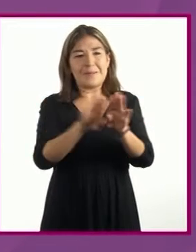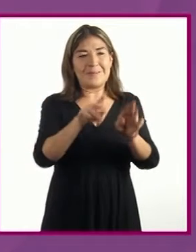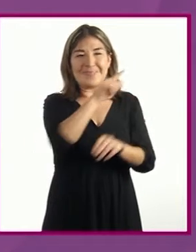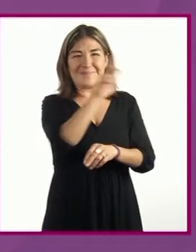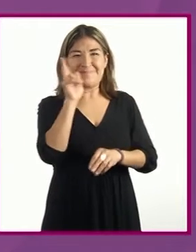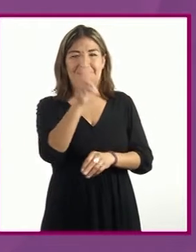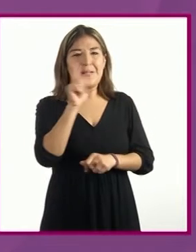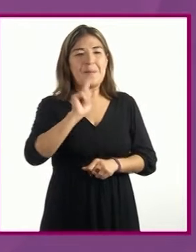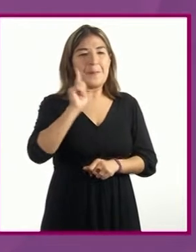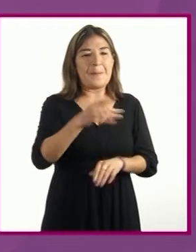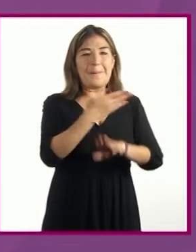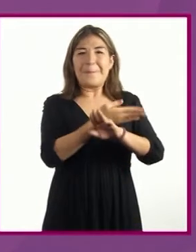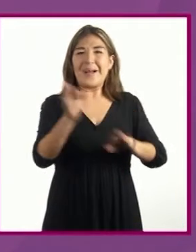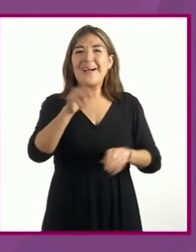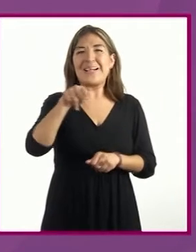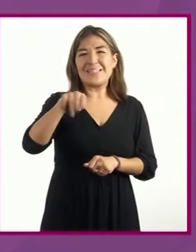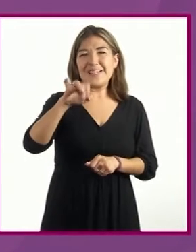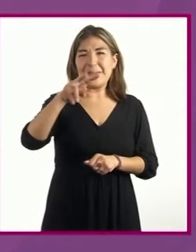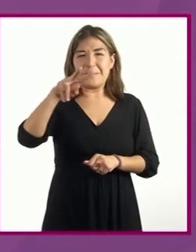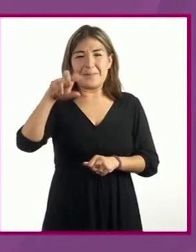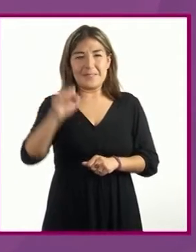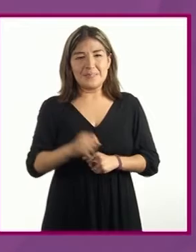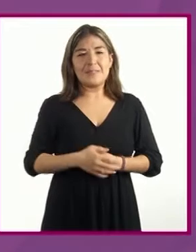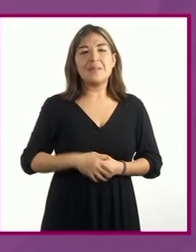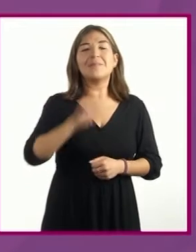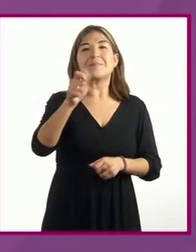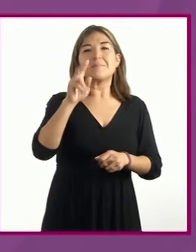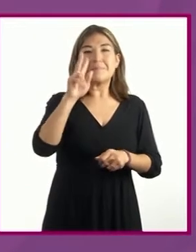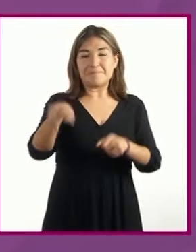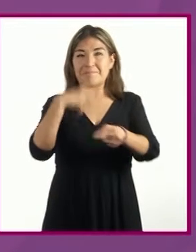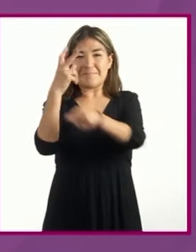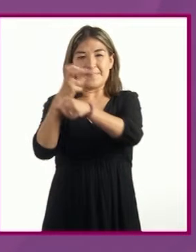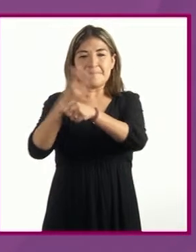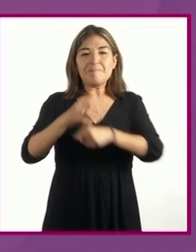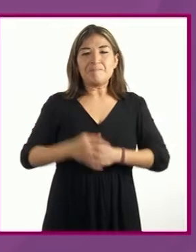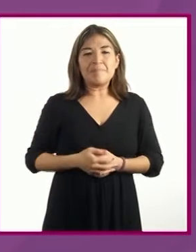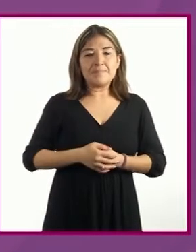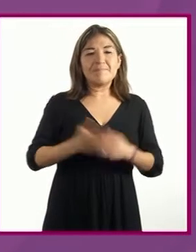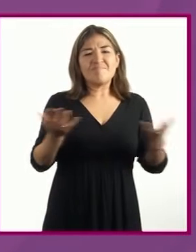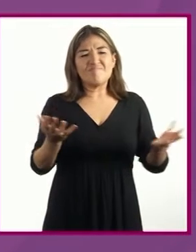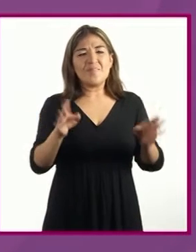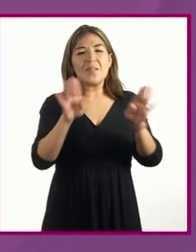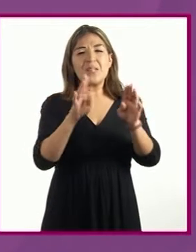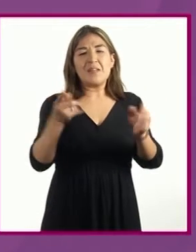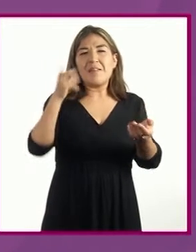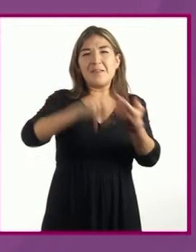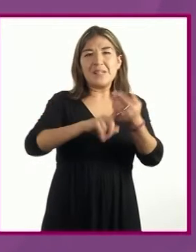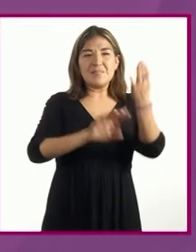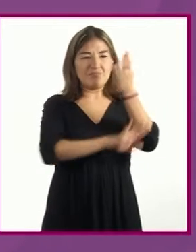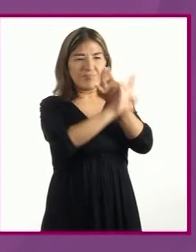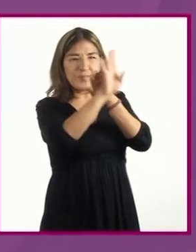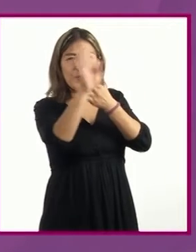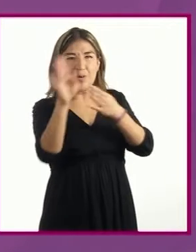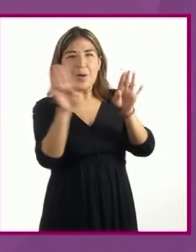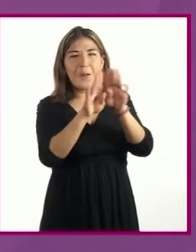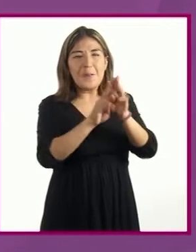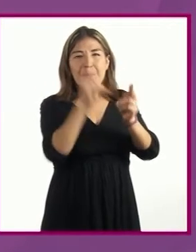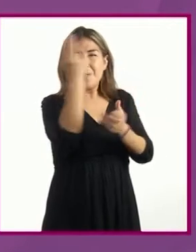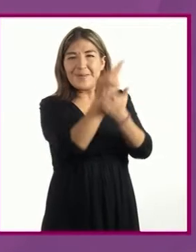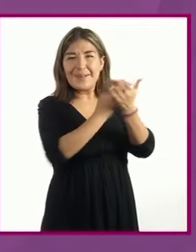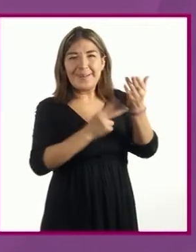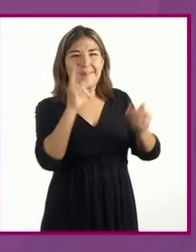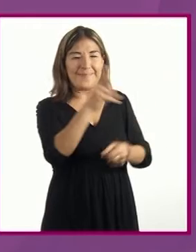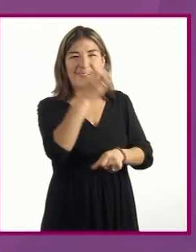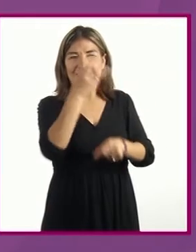Blancanieves, o suntuosos, como en la segunda, o con fondos difuminados, como en la